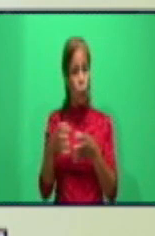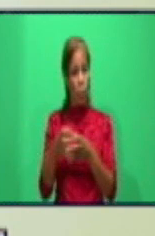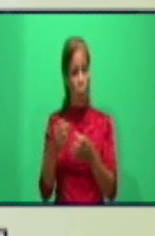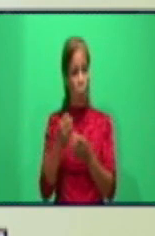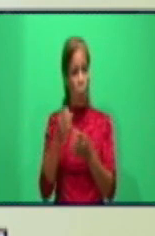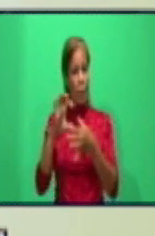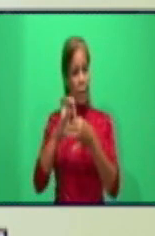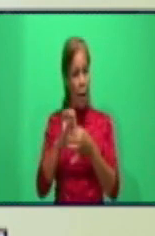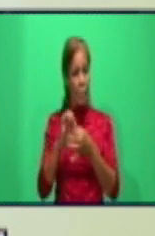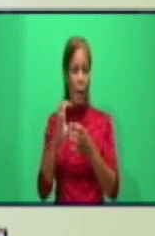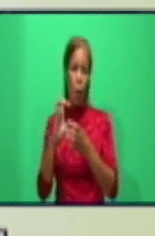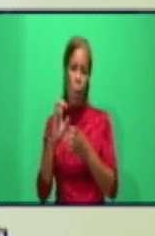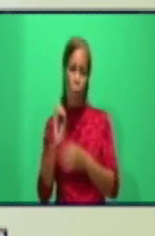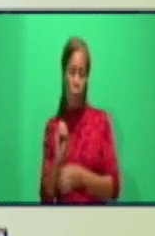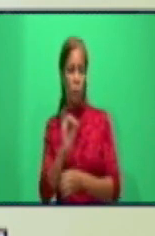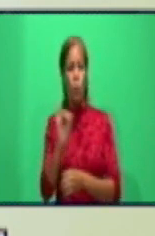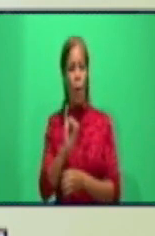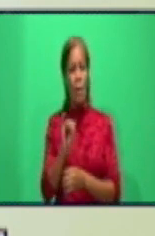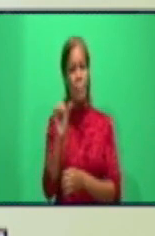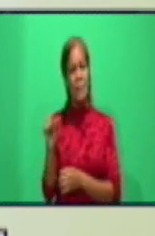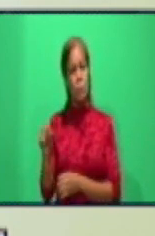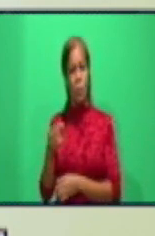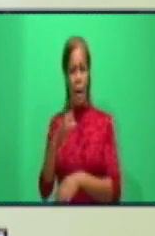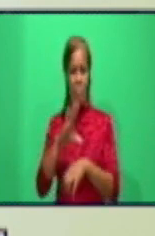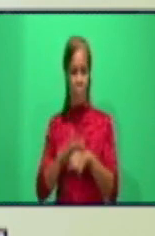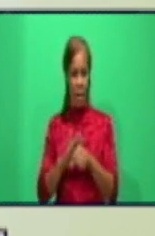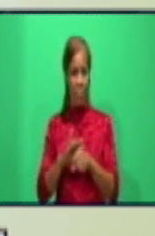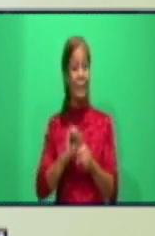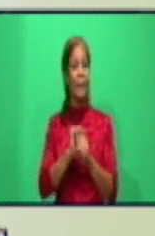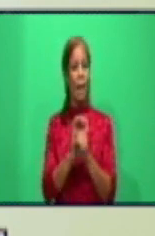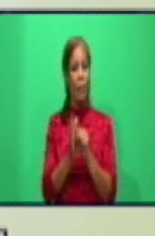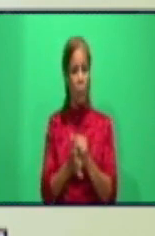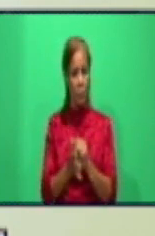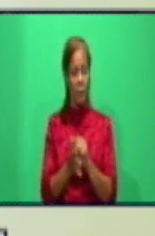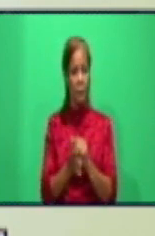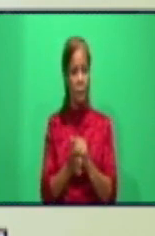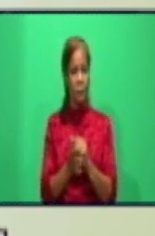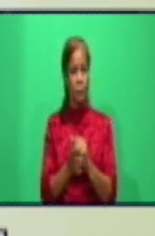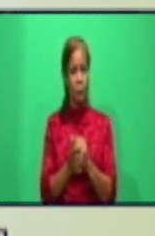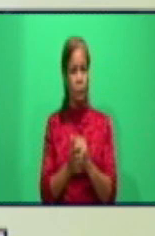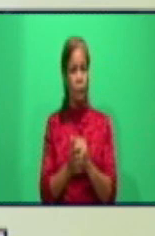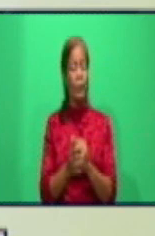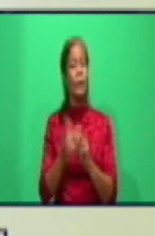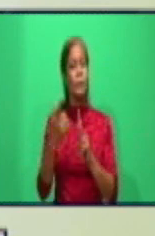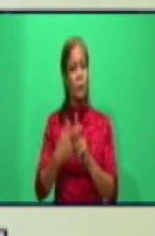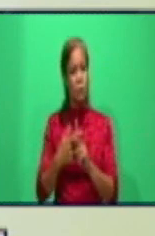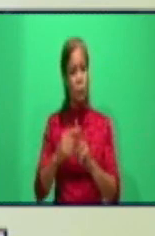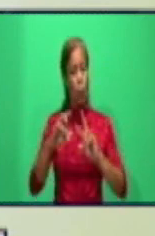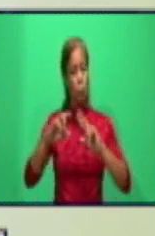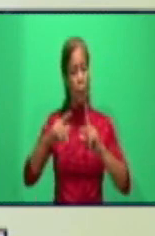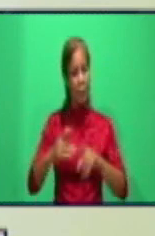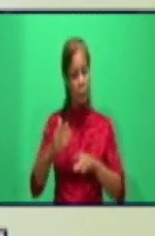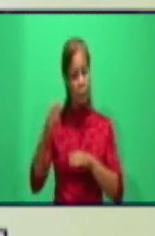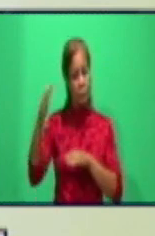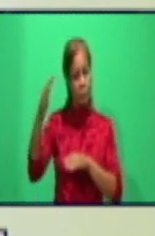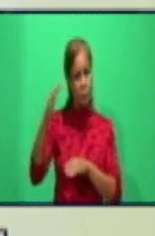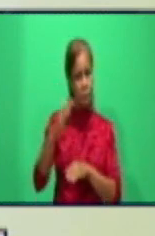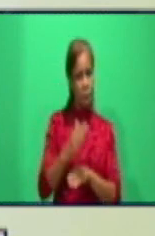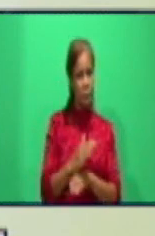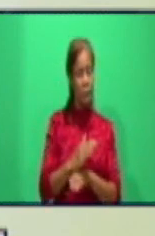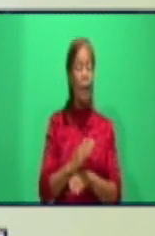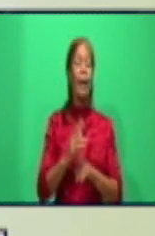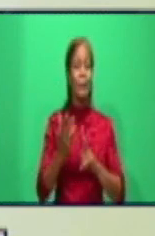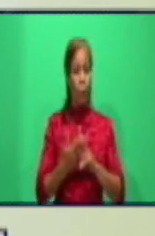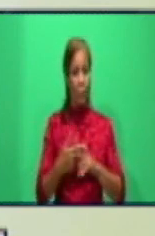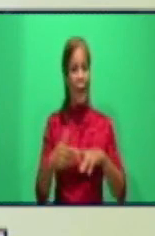se deriva al escenario de la convalescencia y volverá a la tensión primaria. Entonces, para